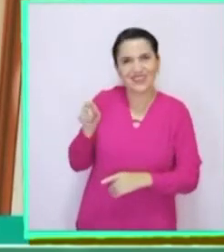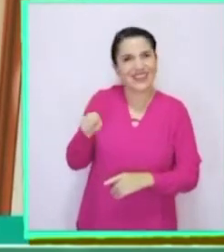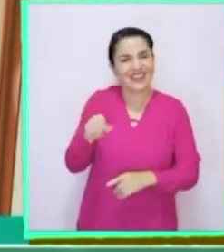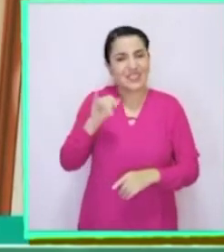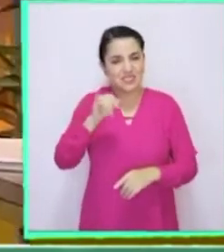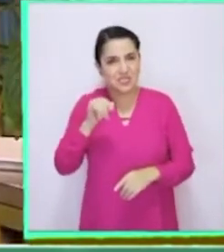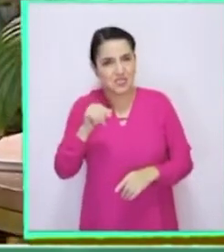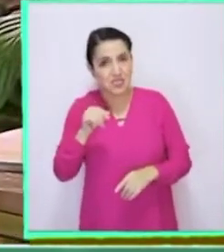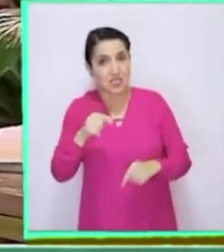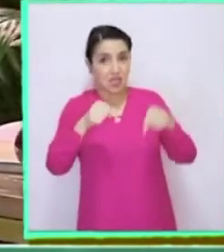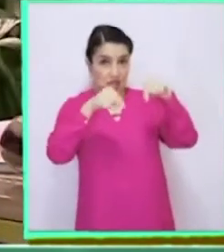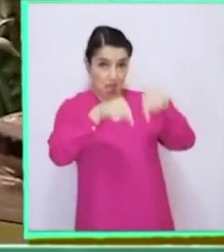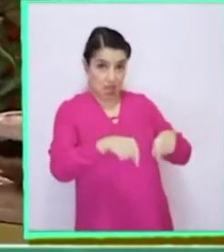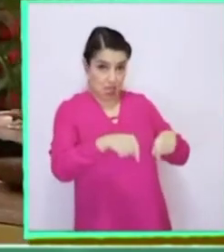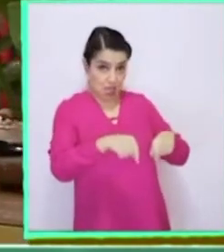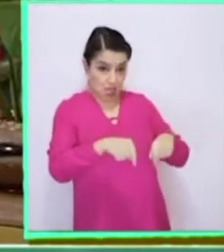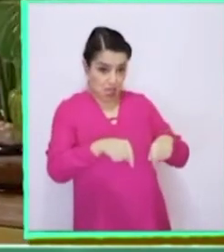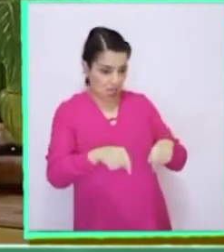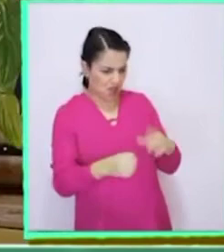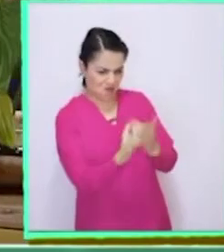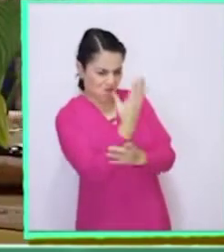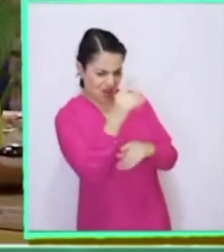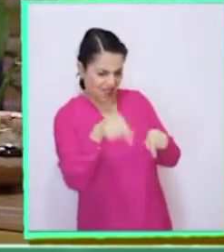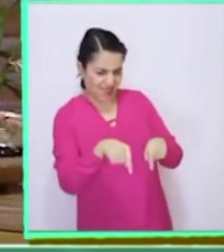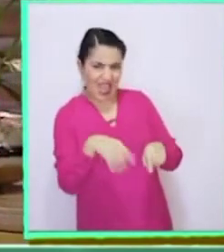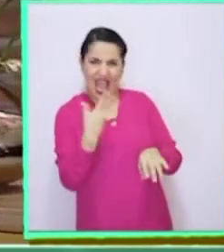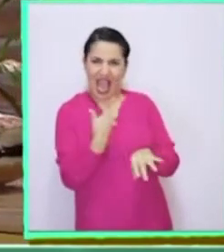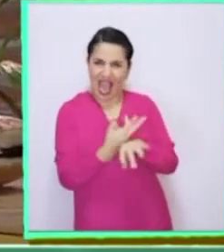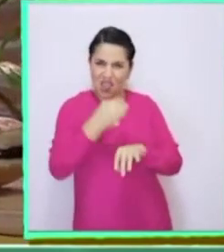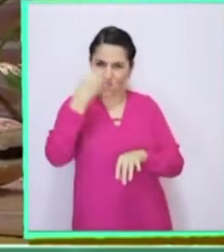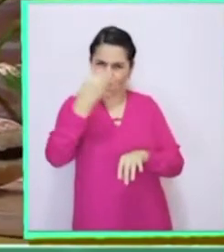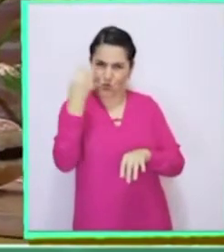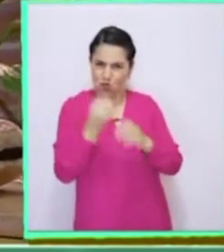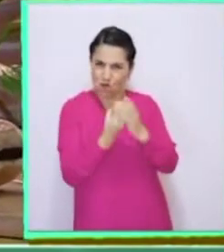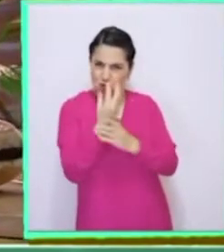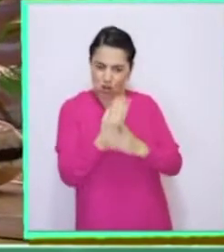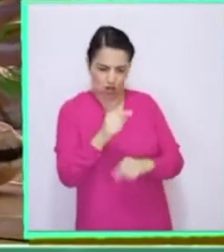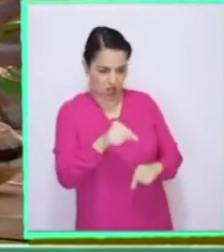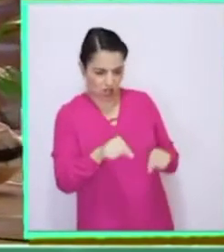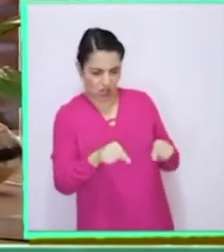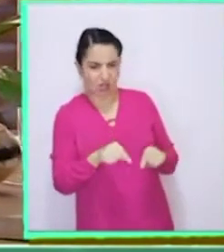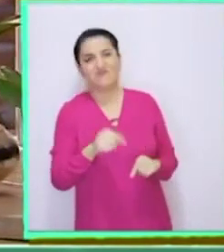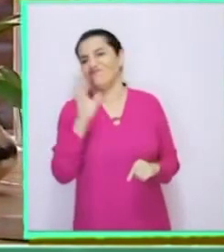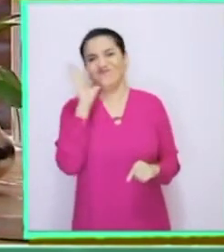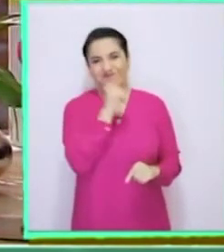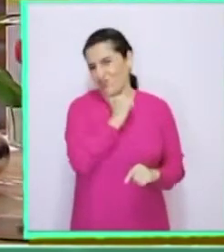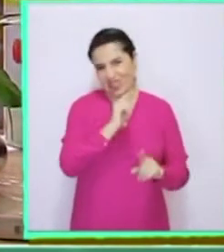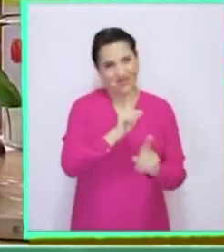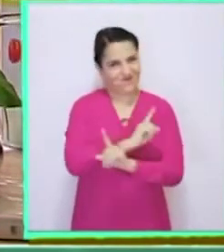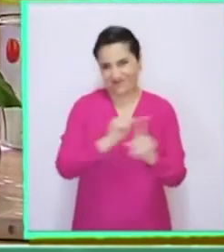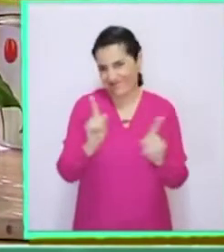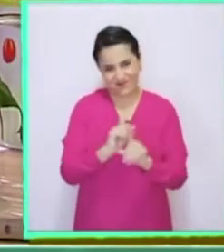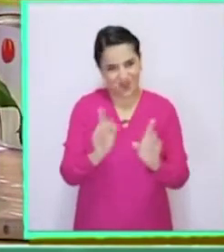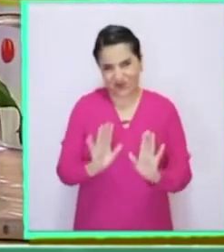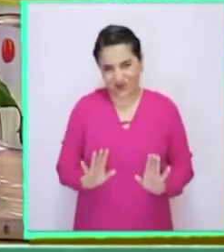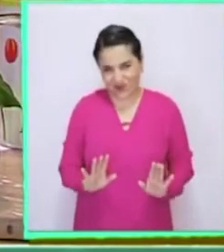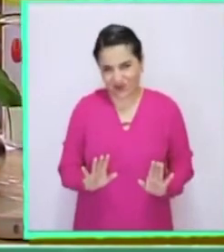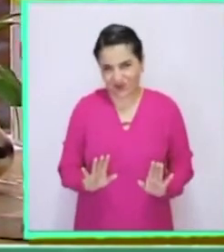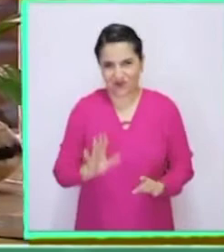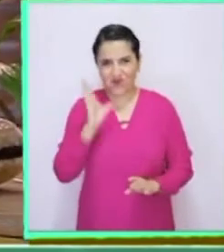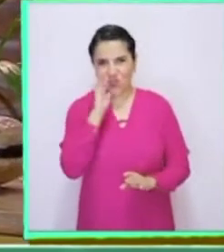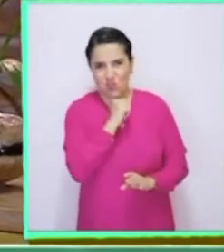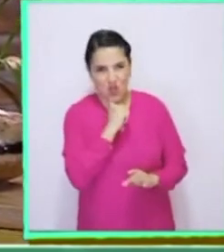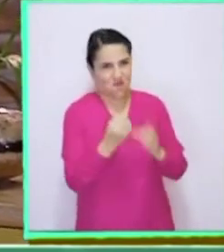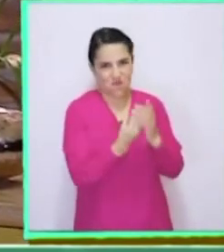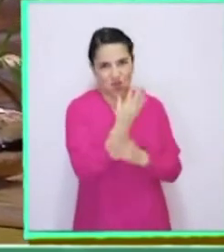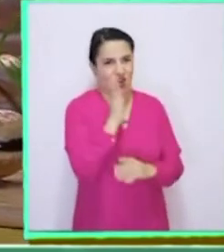en esta planta que tenemos acá, ¿hay frutos y flores? No, ¿verdad? Esta planta no tiene frutos y